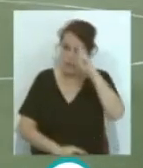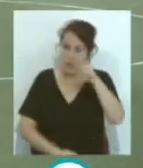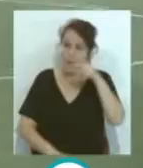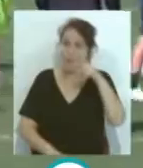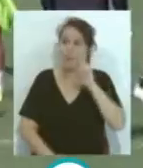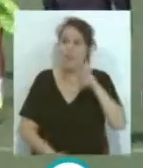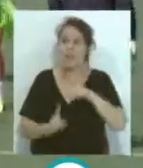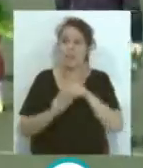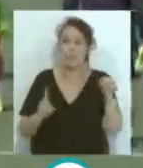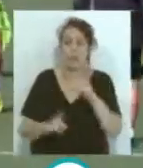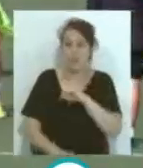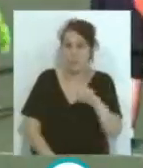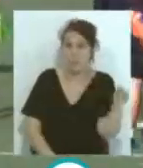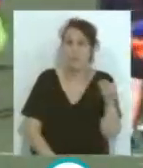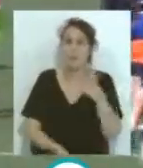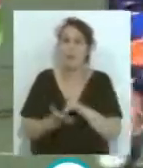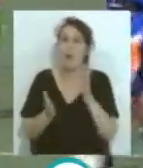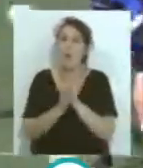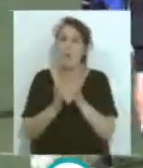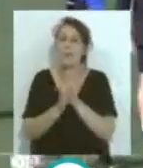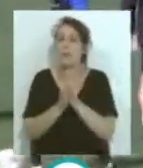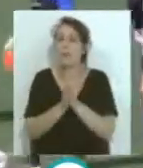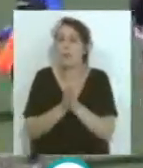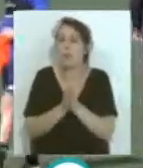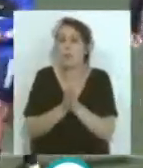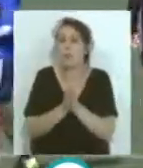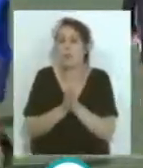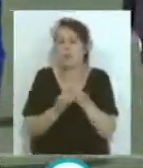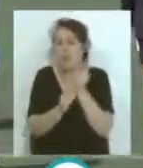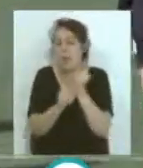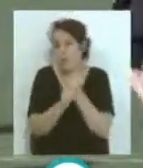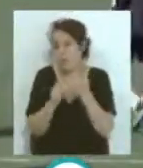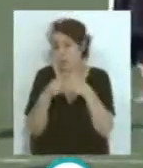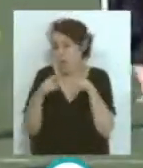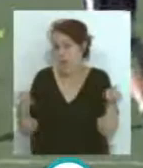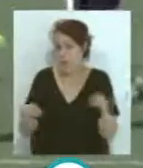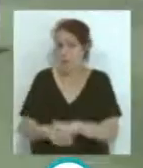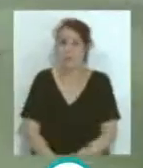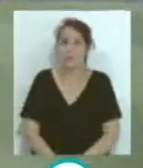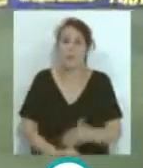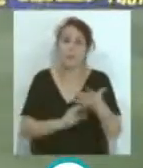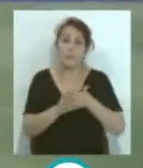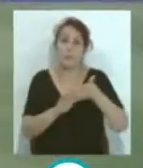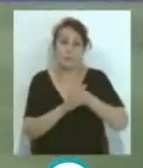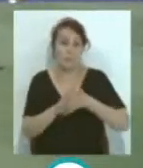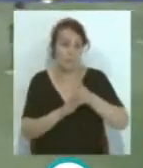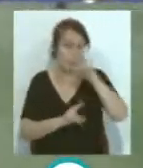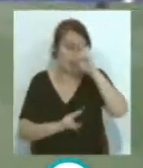Espino retirándose... ...cuando sus compañeros iban a hacer otro tipo de trabajo... ...y hablando de